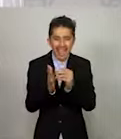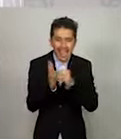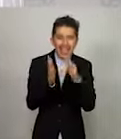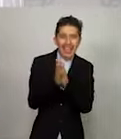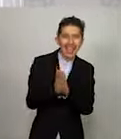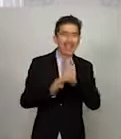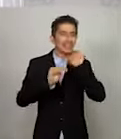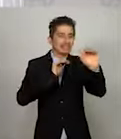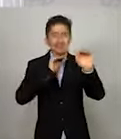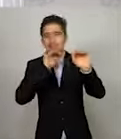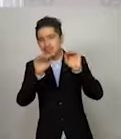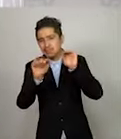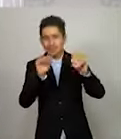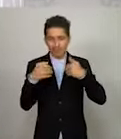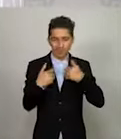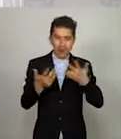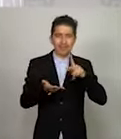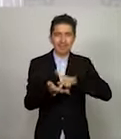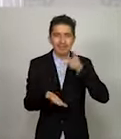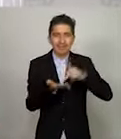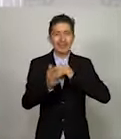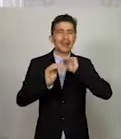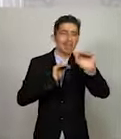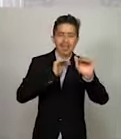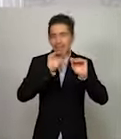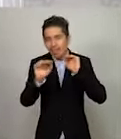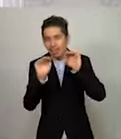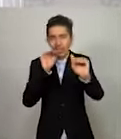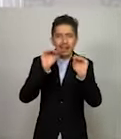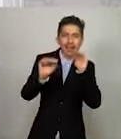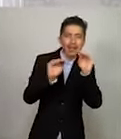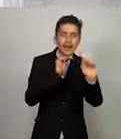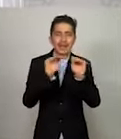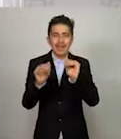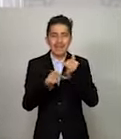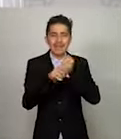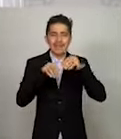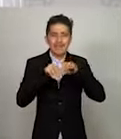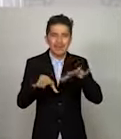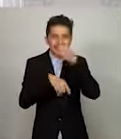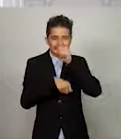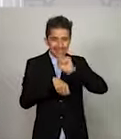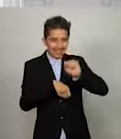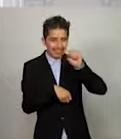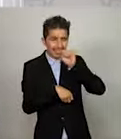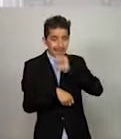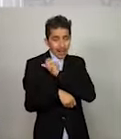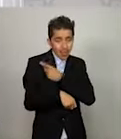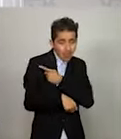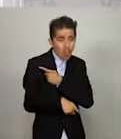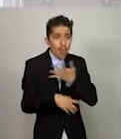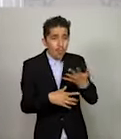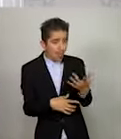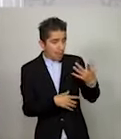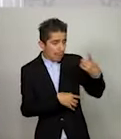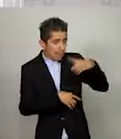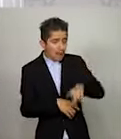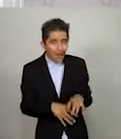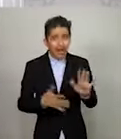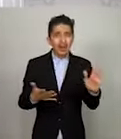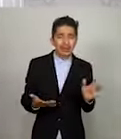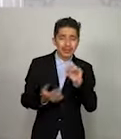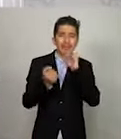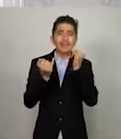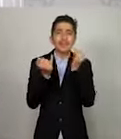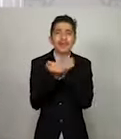decretos, a pesar de los llamados que hago de manera reiterada y toda la información que emite la Secretaría de Salud y que